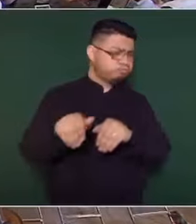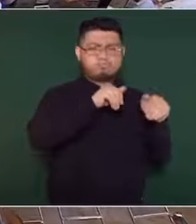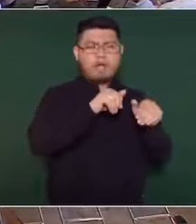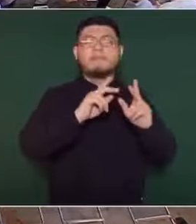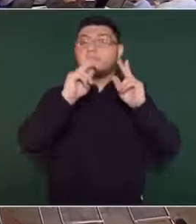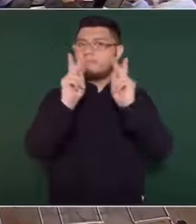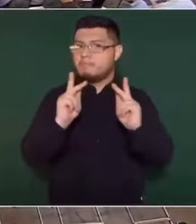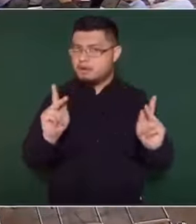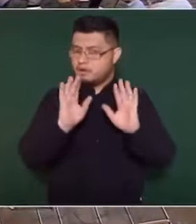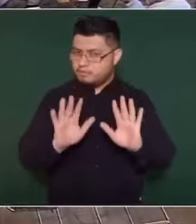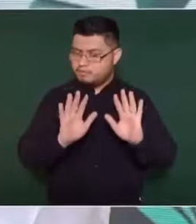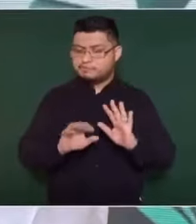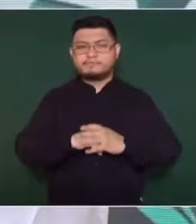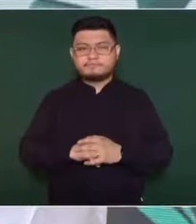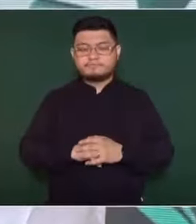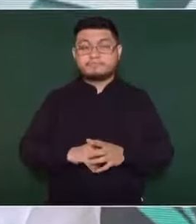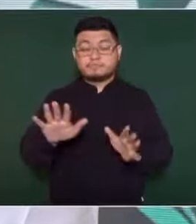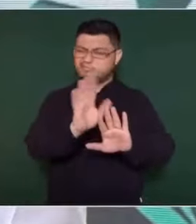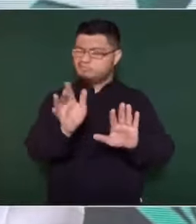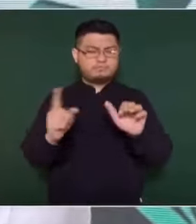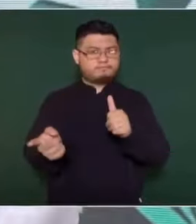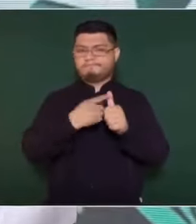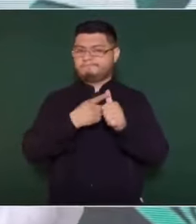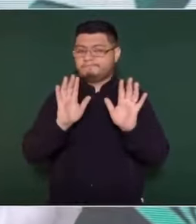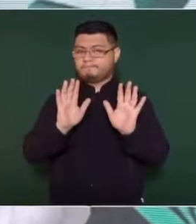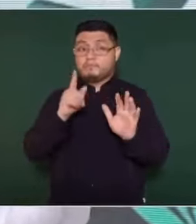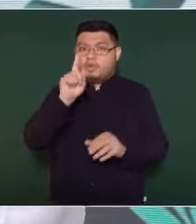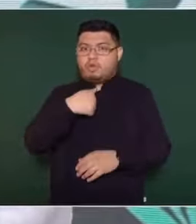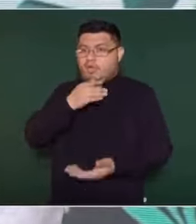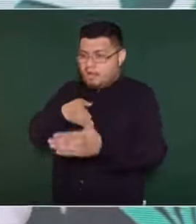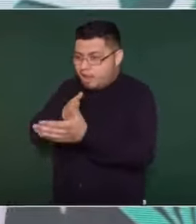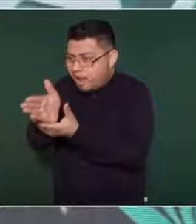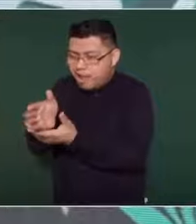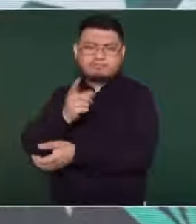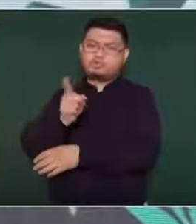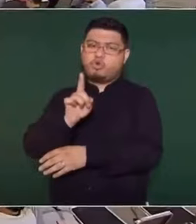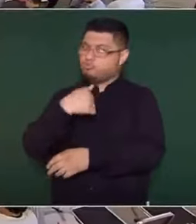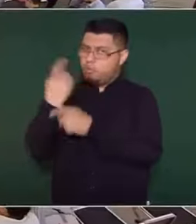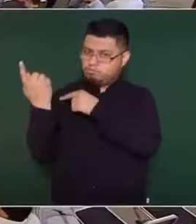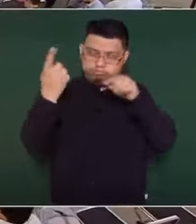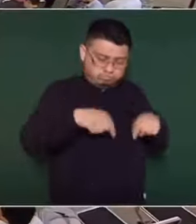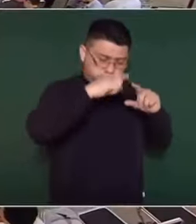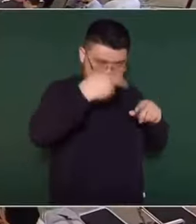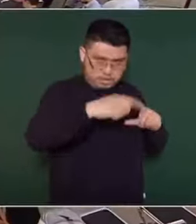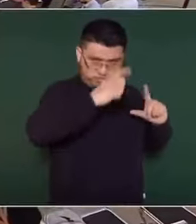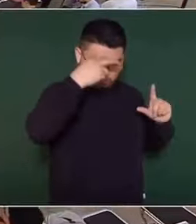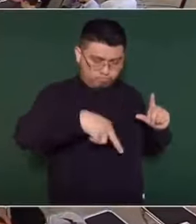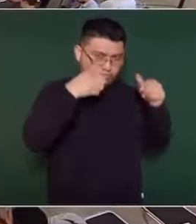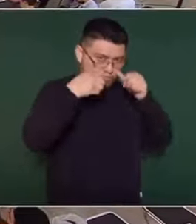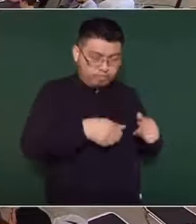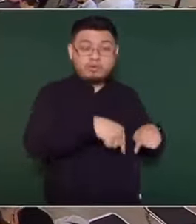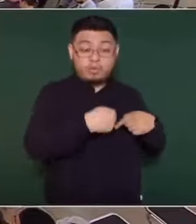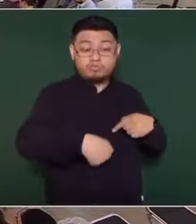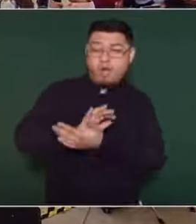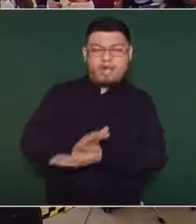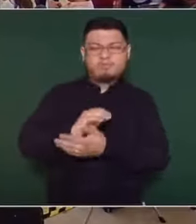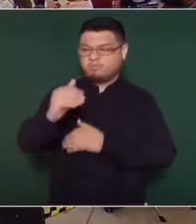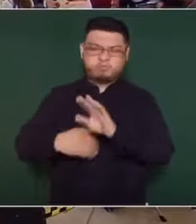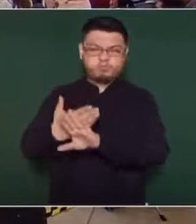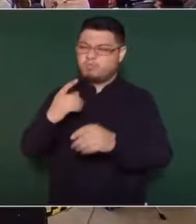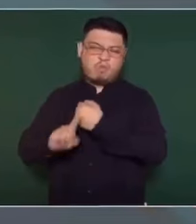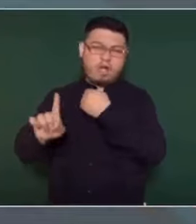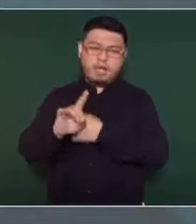pacífica o aplicar el principio de la no violencia. Además que yo no puedo meterme en eso porque estoy gobernando México y además ya en nueve meses me retiro.